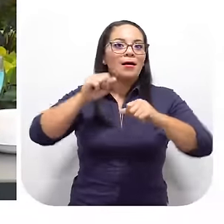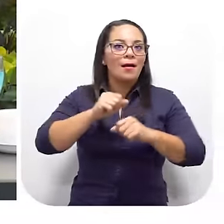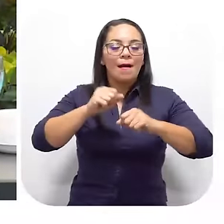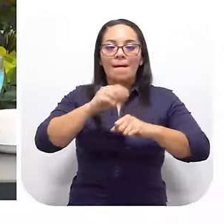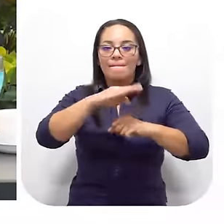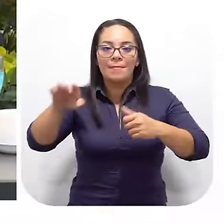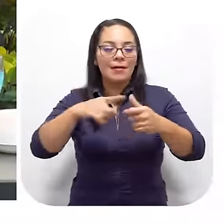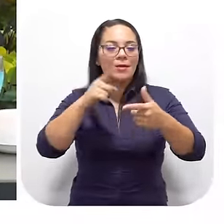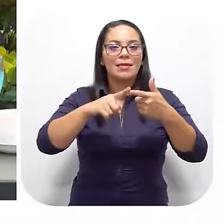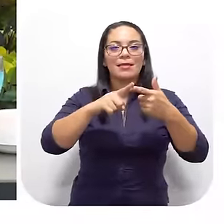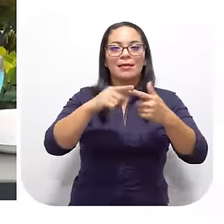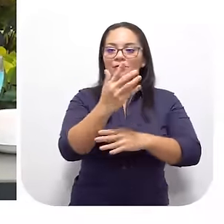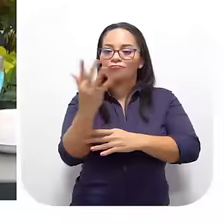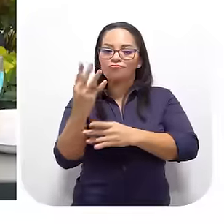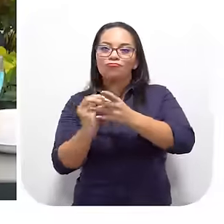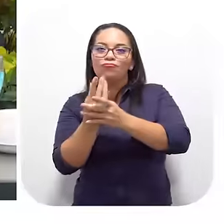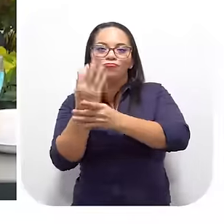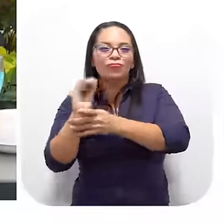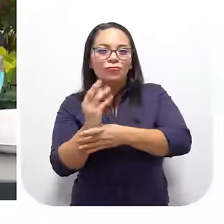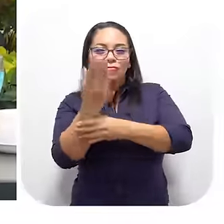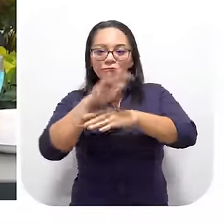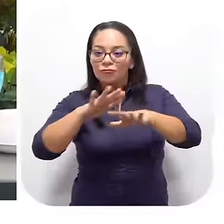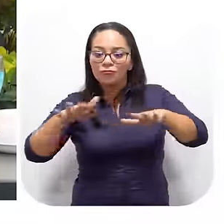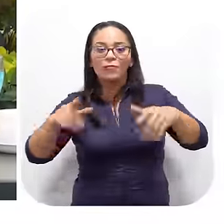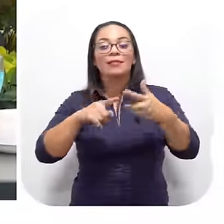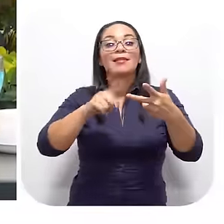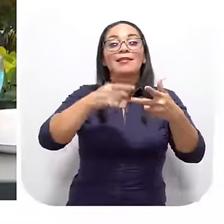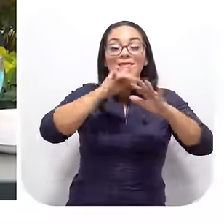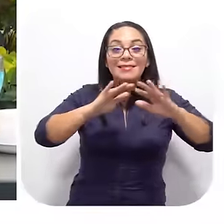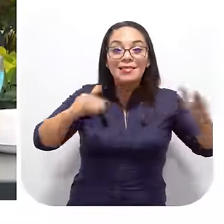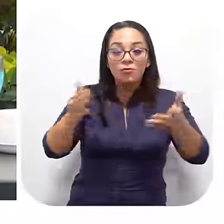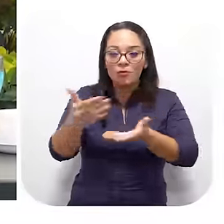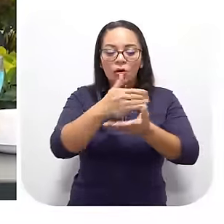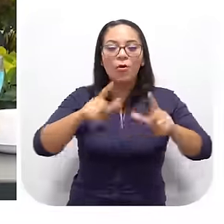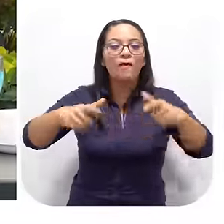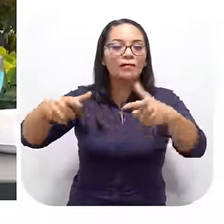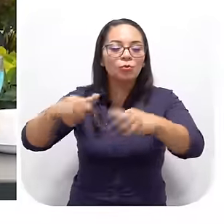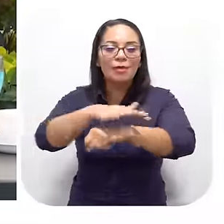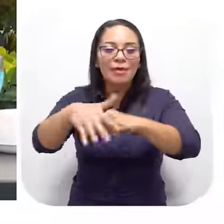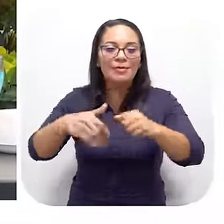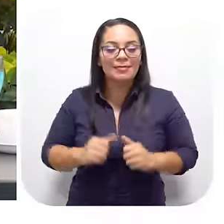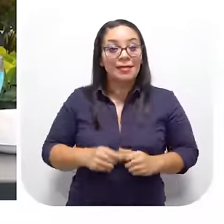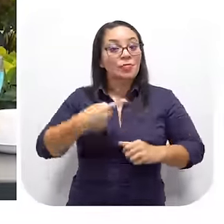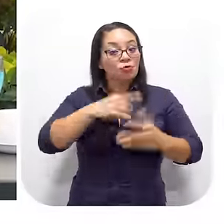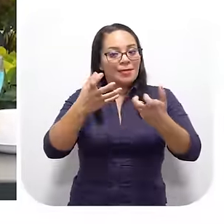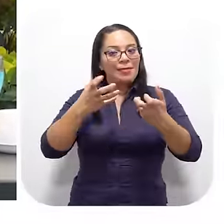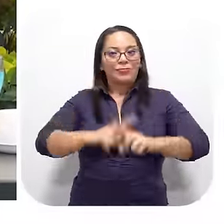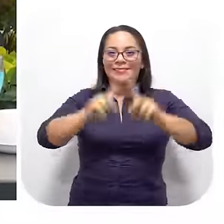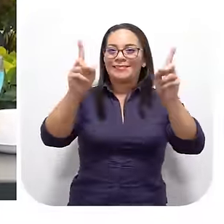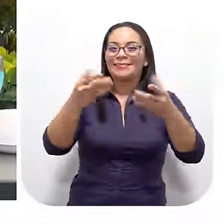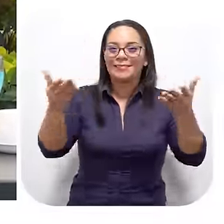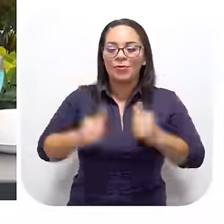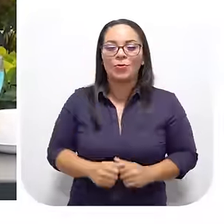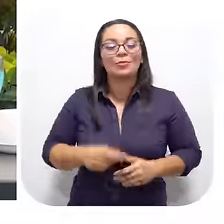Reforestamos los manglares Tenemos grupos de niños Que recogen la basura En nuestra isla Nosotros queremos Hacer una